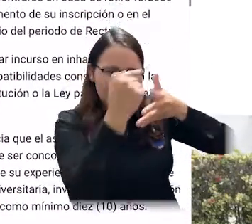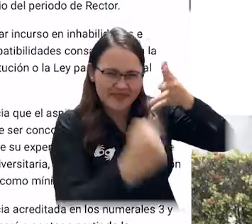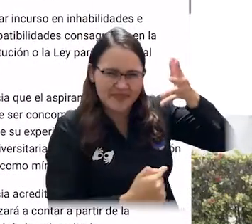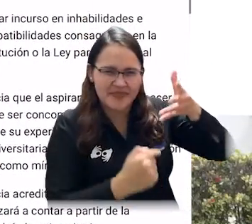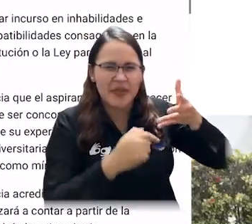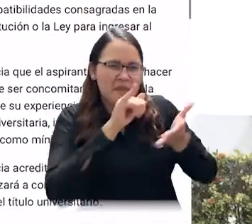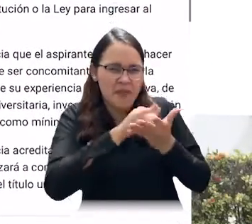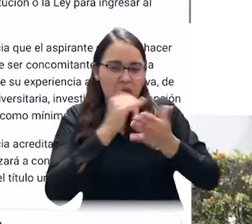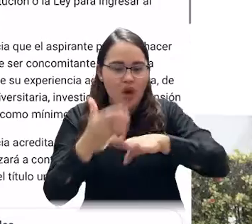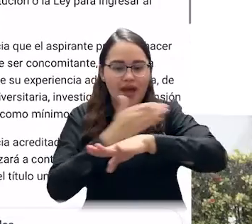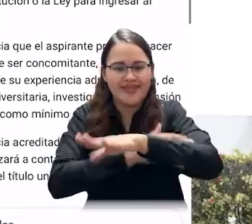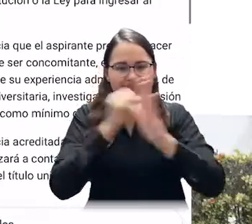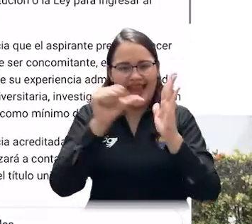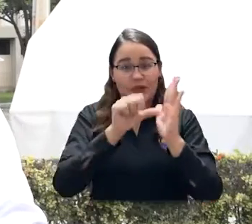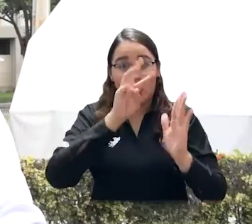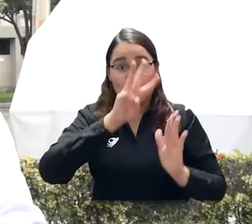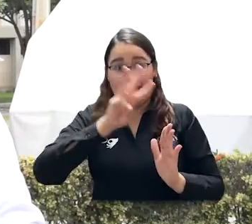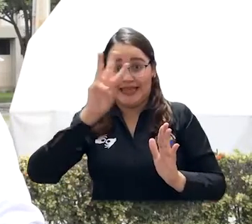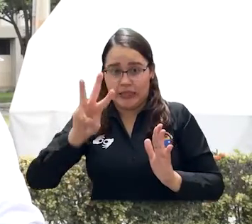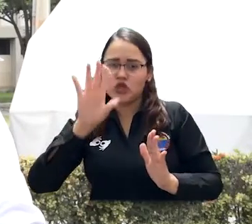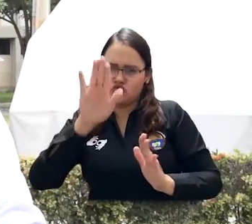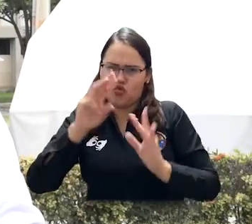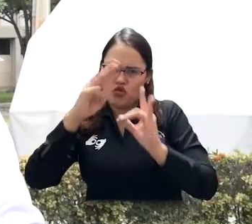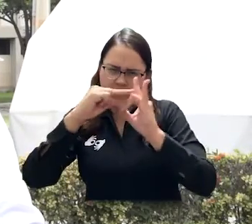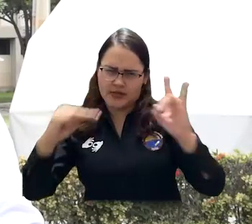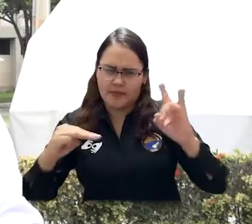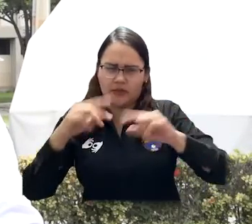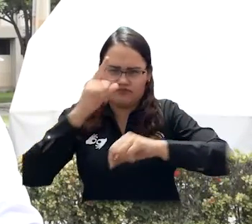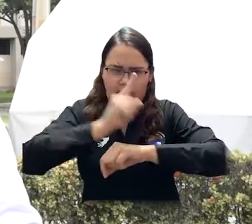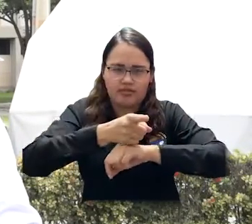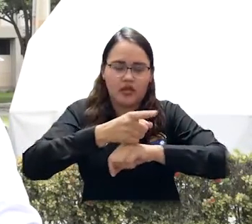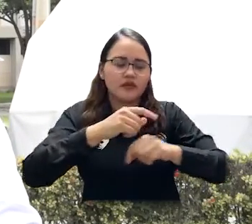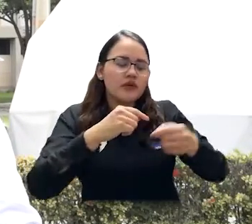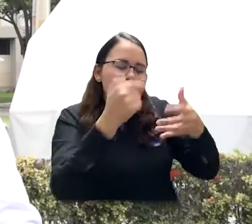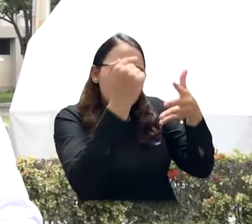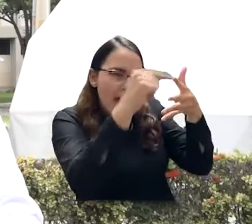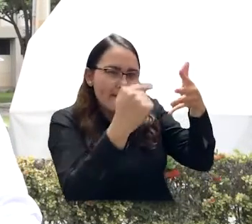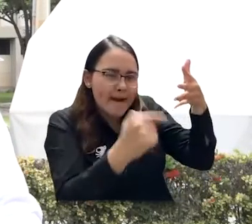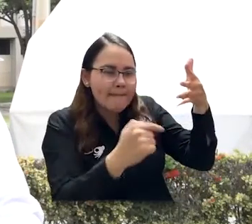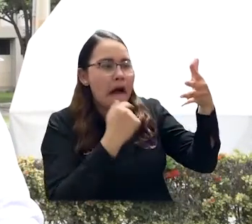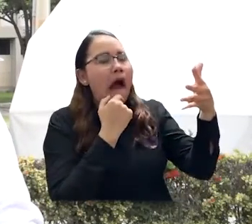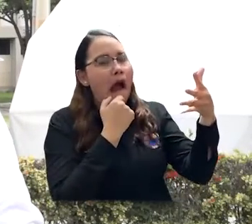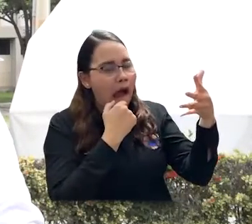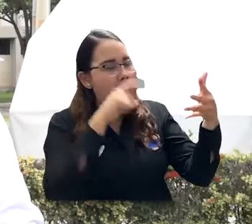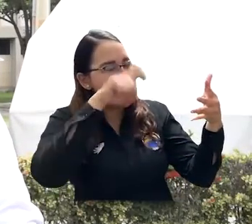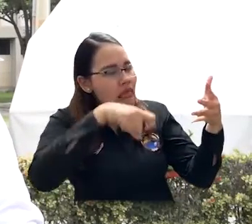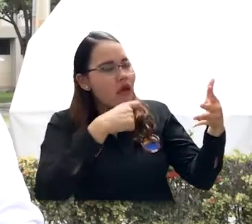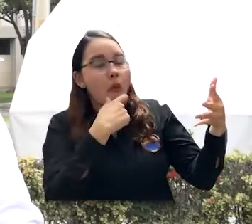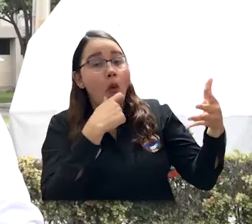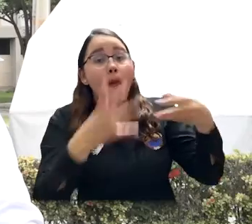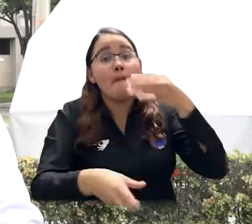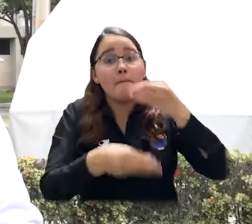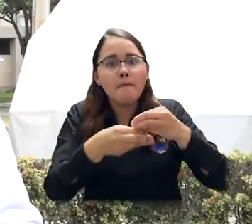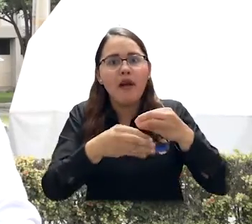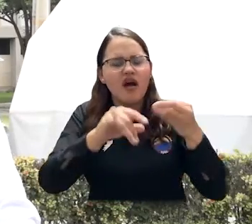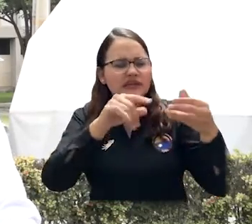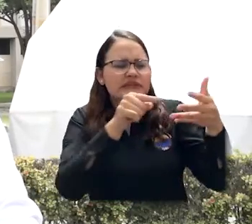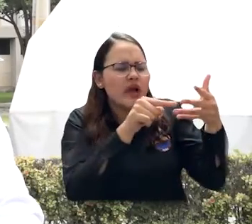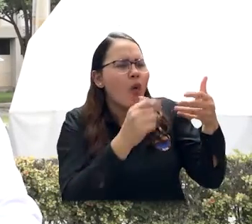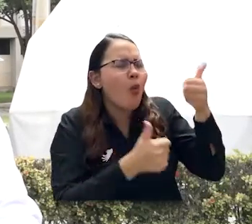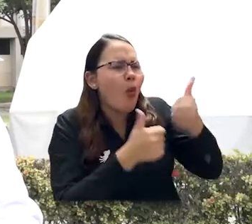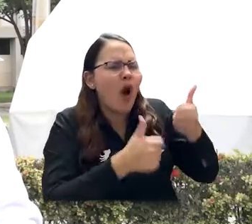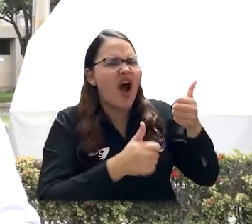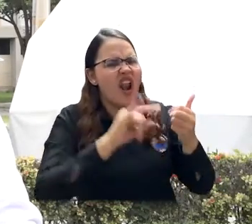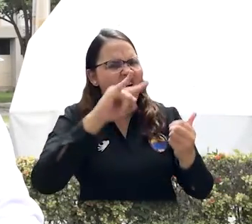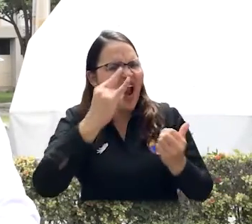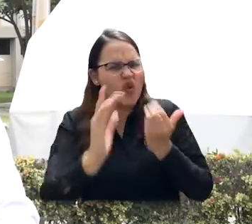establecidos en el artículo 33 del Estatuto General de la Universidad del Magdalena y luego verificar los documentos que deberán llegar